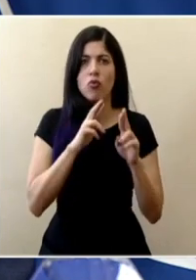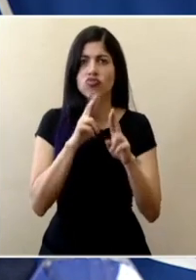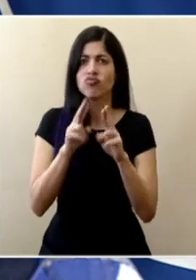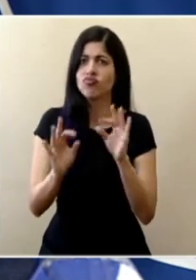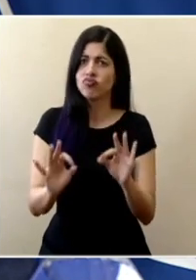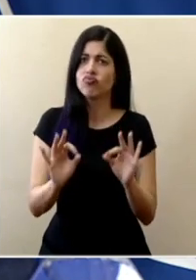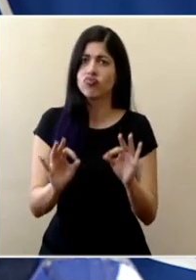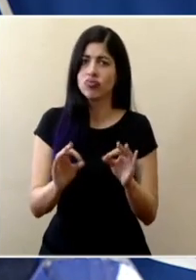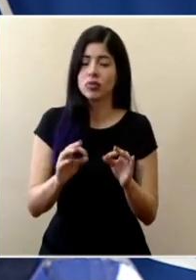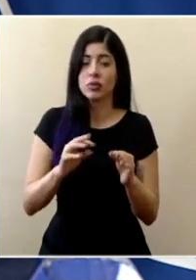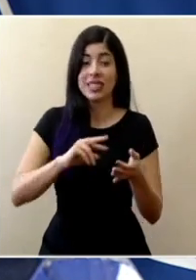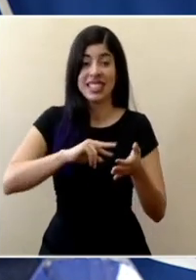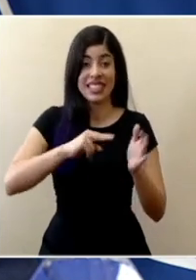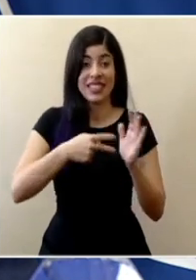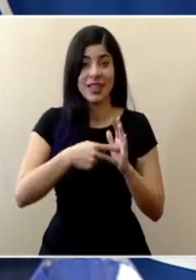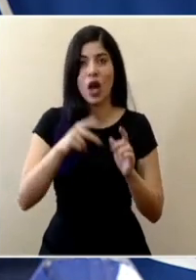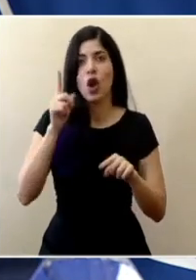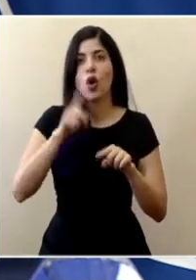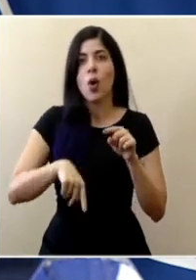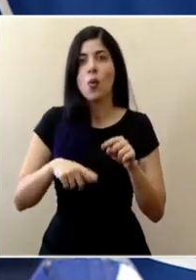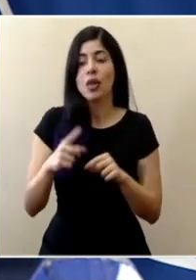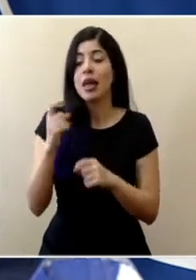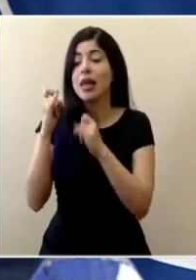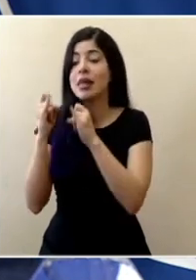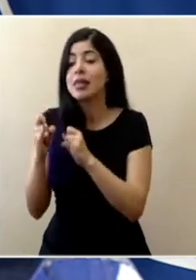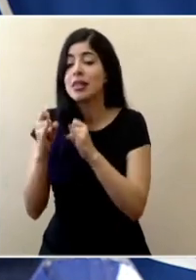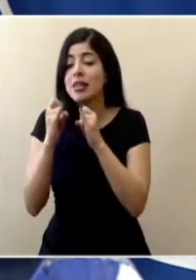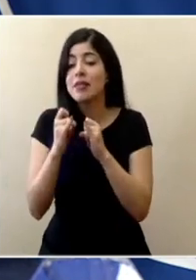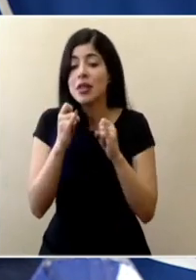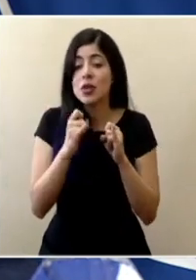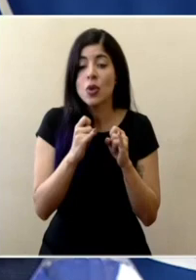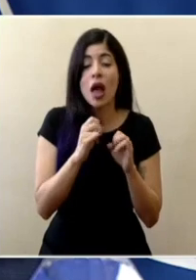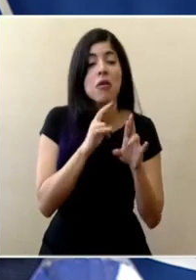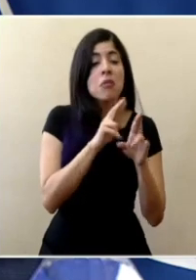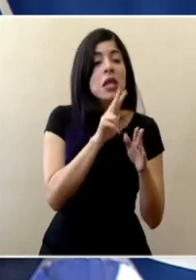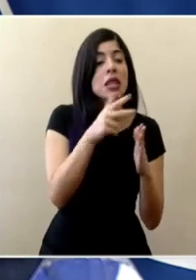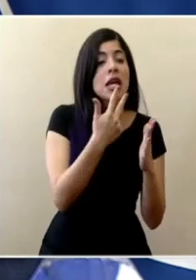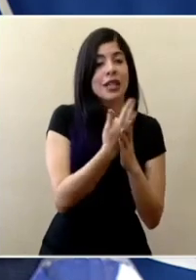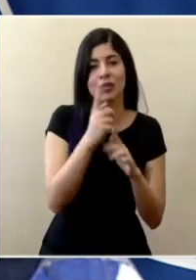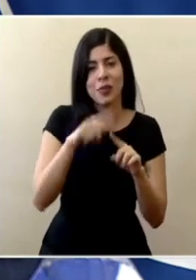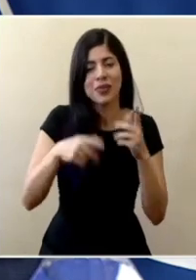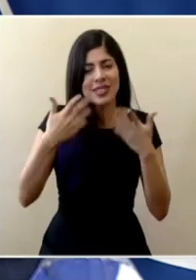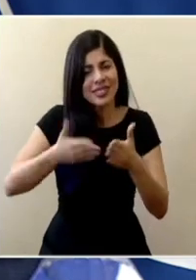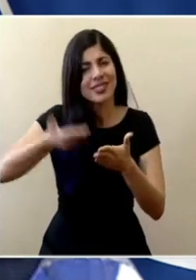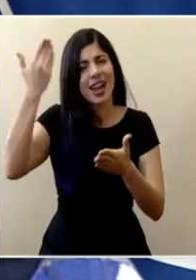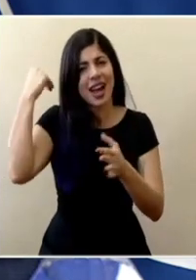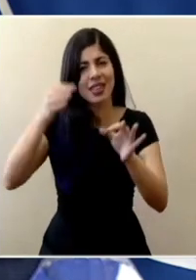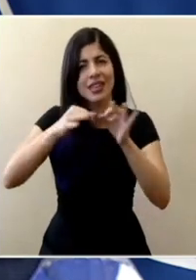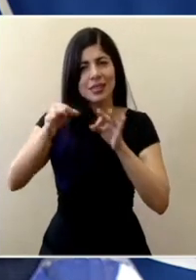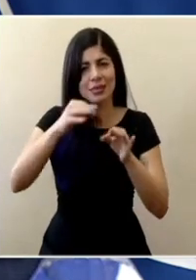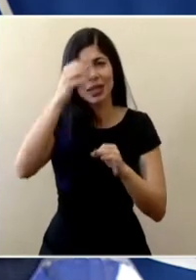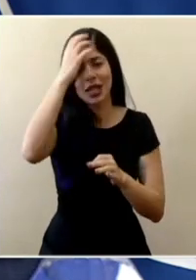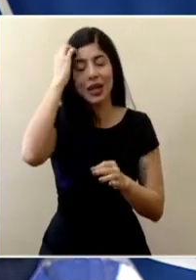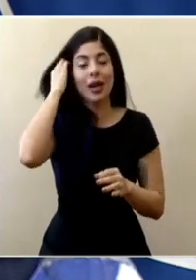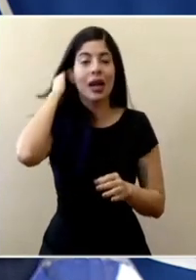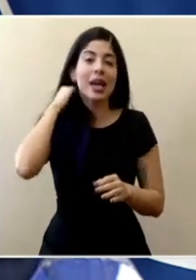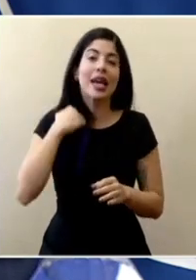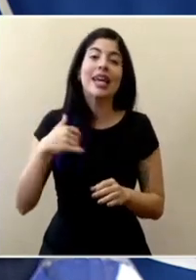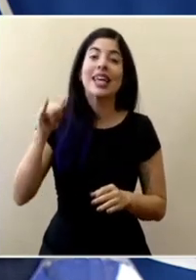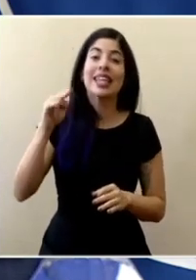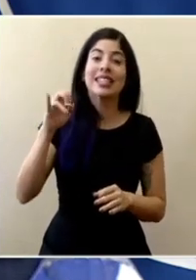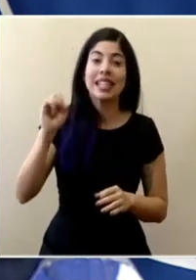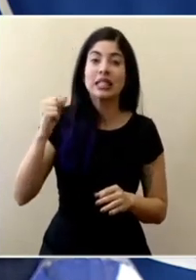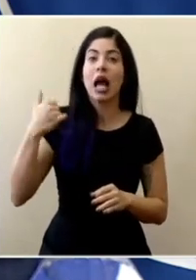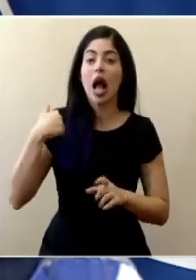eso hace que no podamos agarrar cada muestra independientemente y tenerla en cuestión de 3 horas ya eso lo habíamos indicado anteriormente cuando dijimos que Incienza tenía la